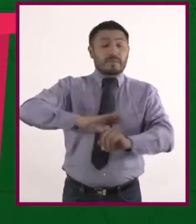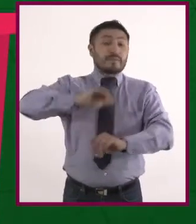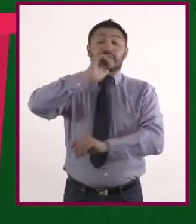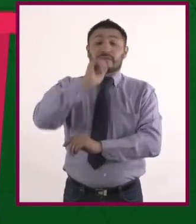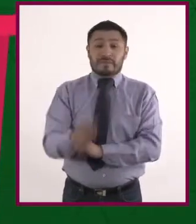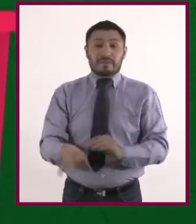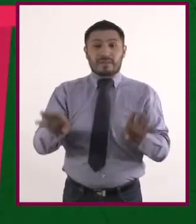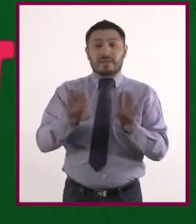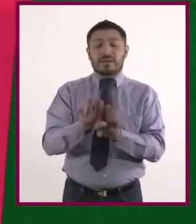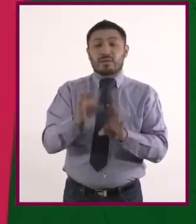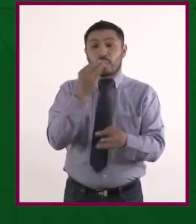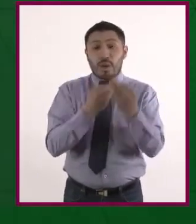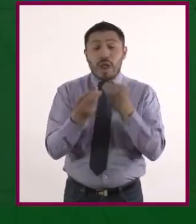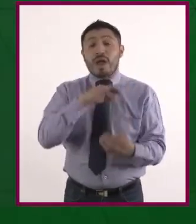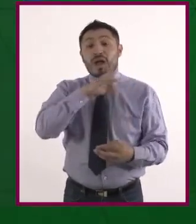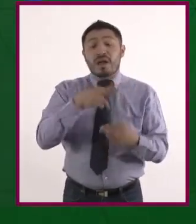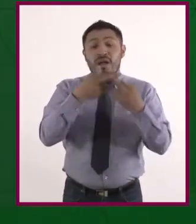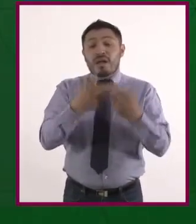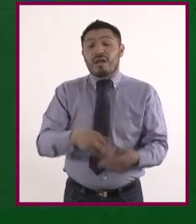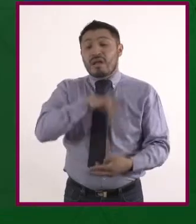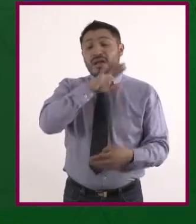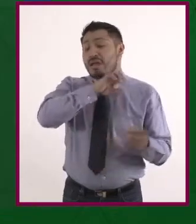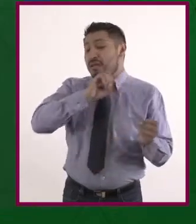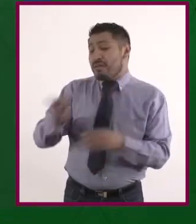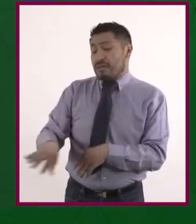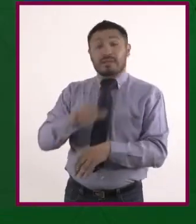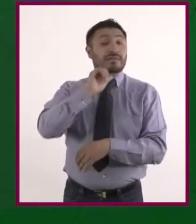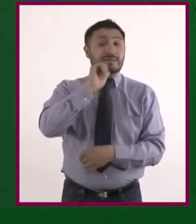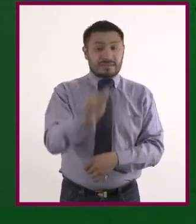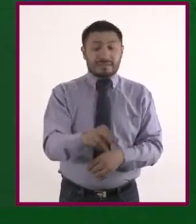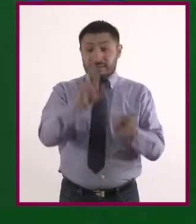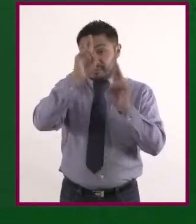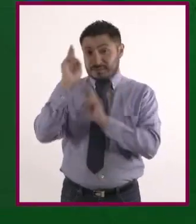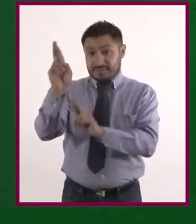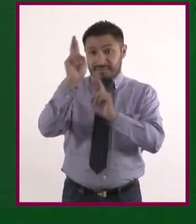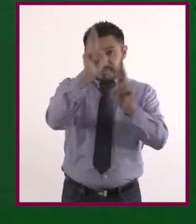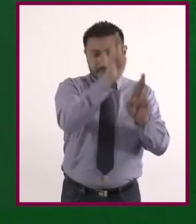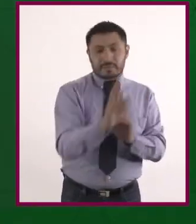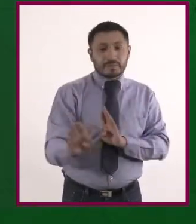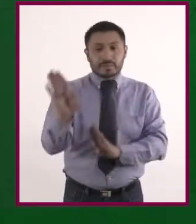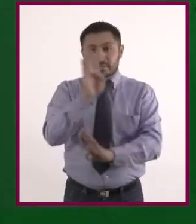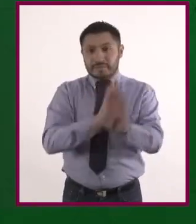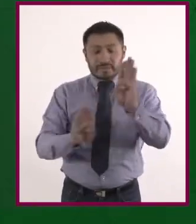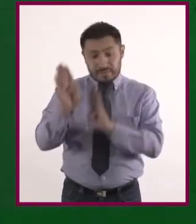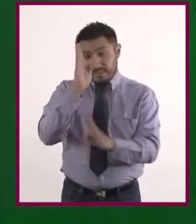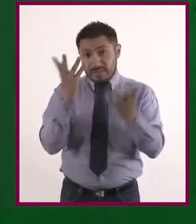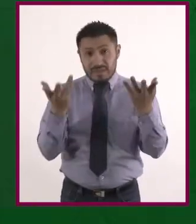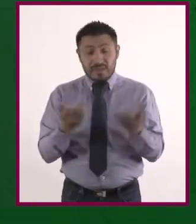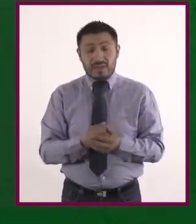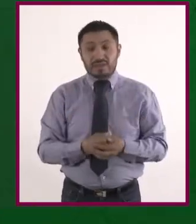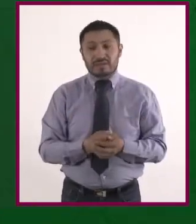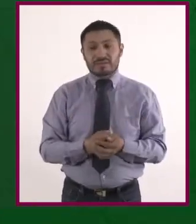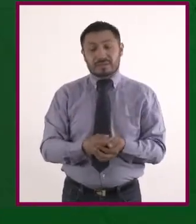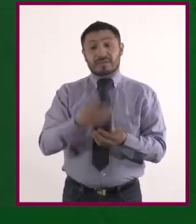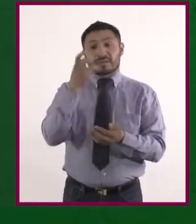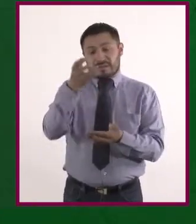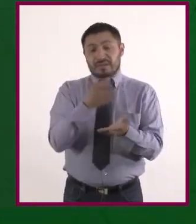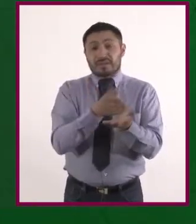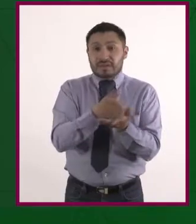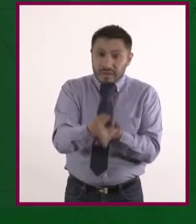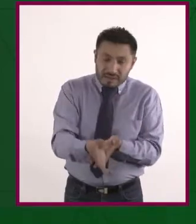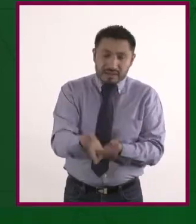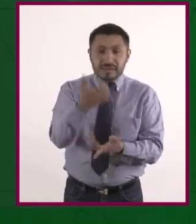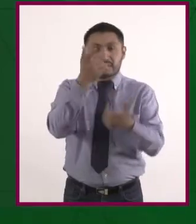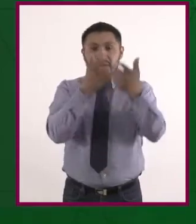desperdicio de alimentos. Las dietas sustentables protegen y respetan la biodiversidad y los ecosistemas. Son accesibles,